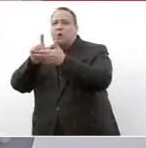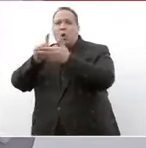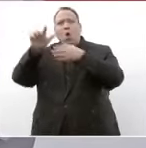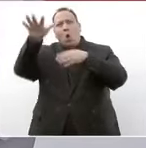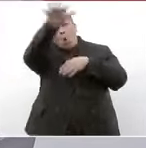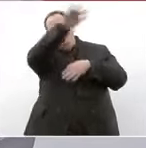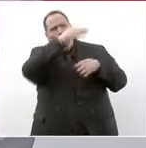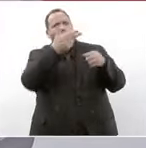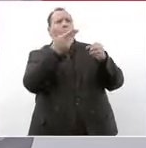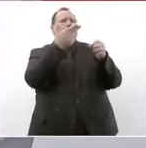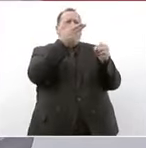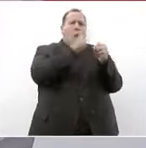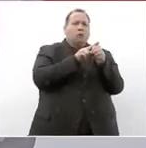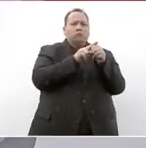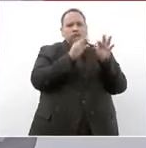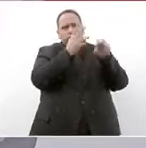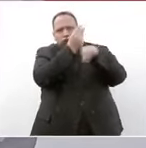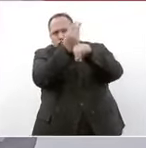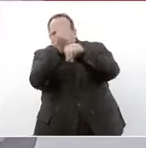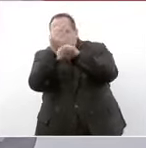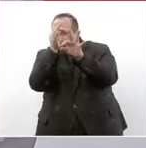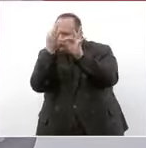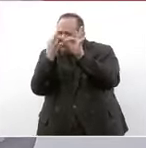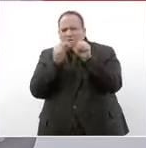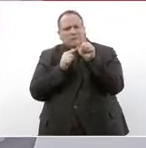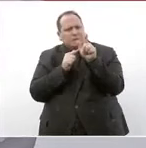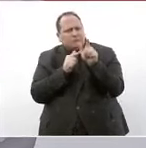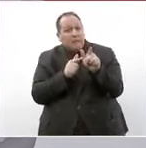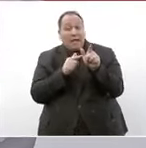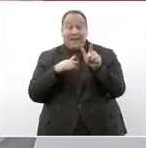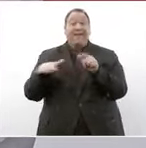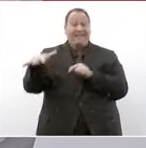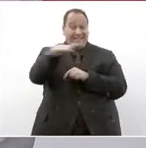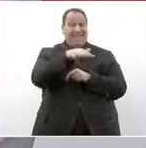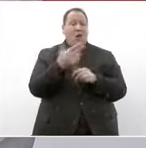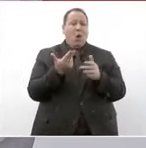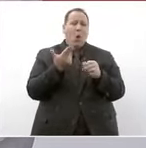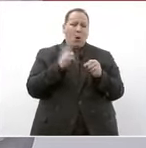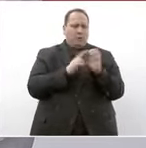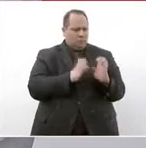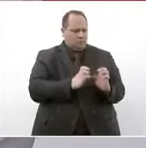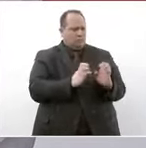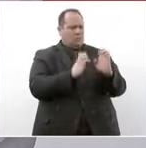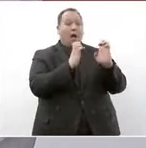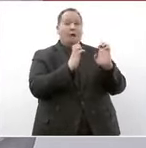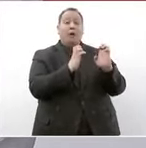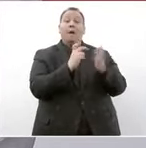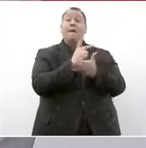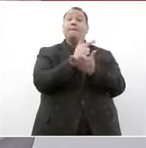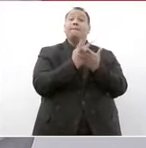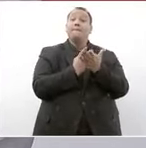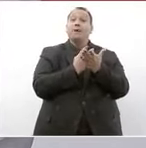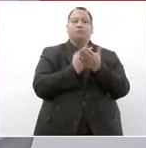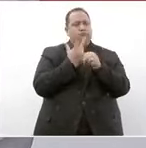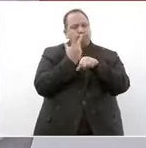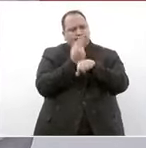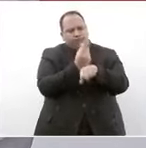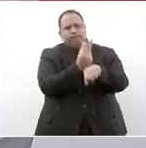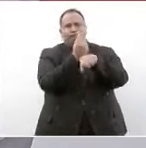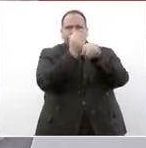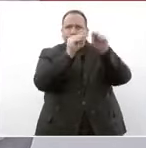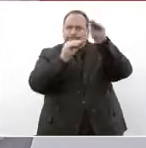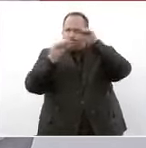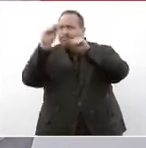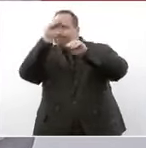se deberá integrar en este hospital al programa de mantenimiento de la